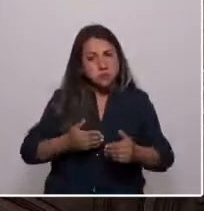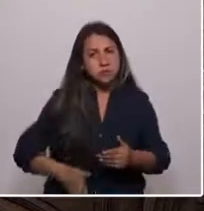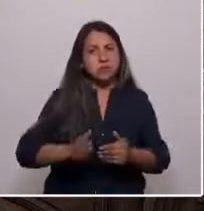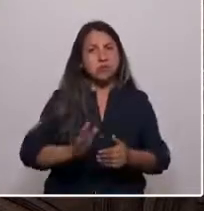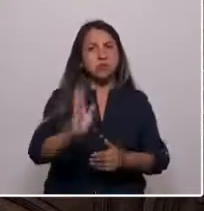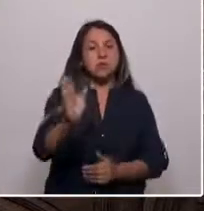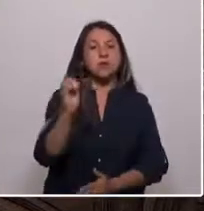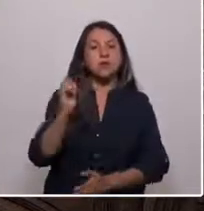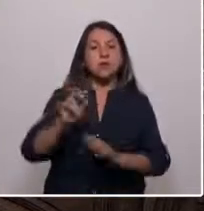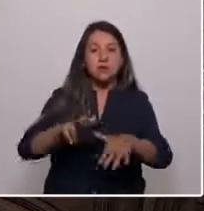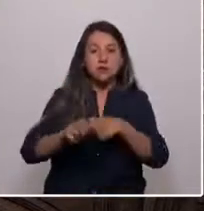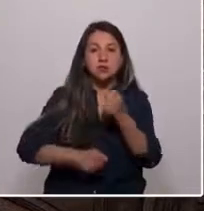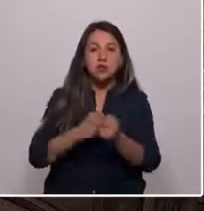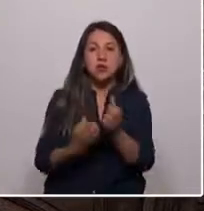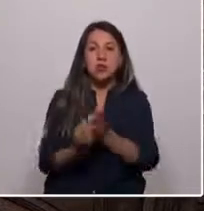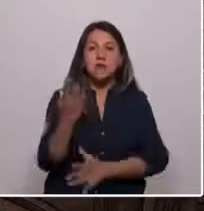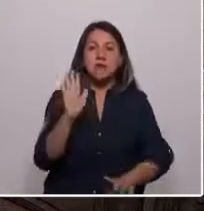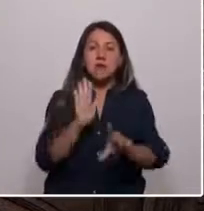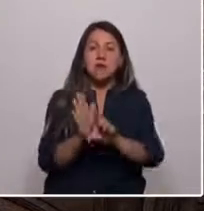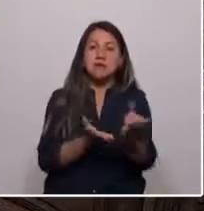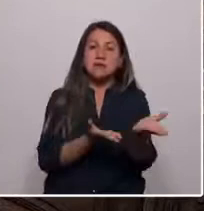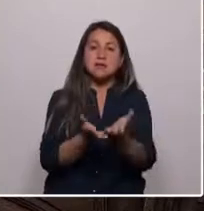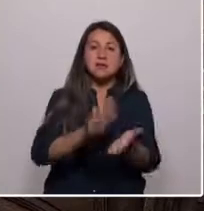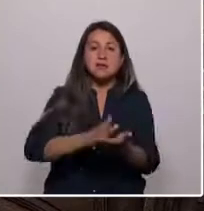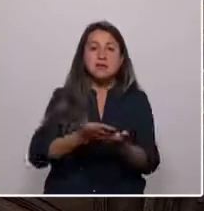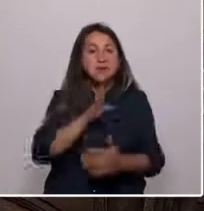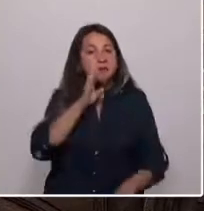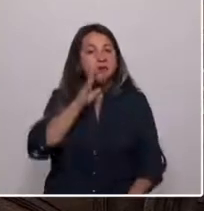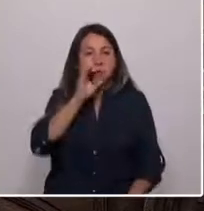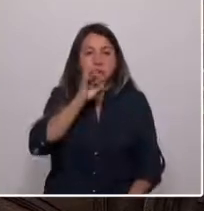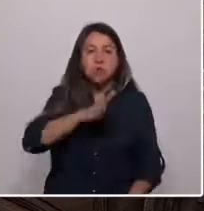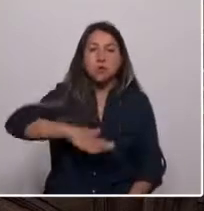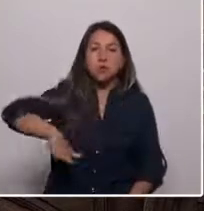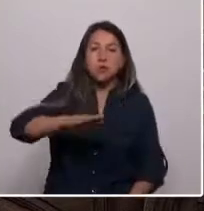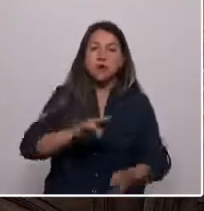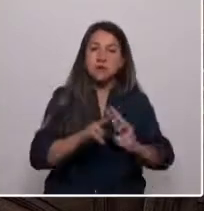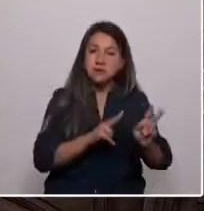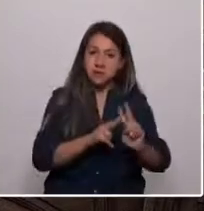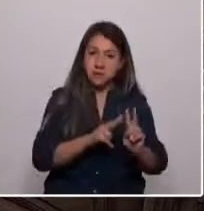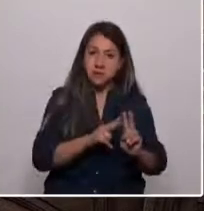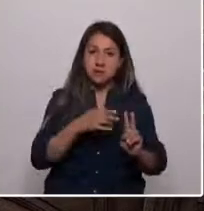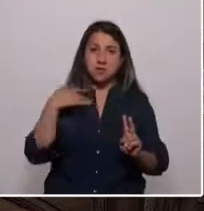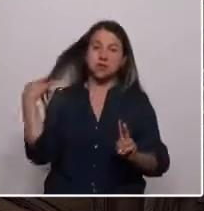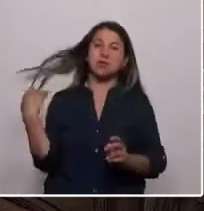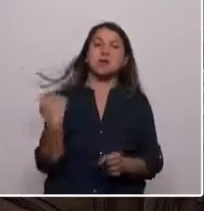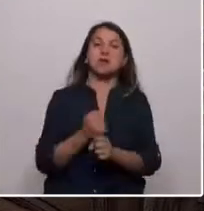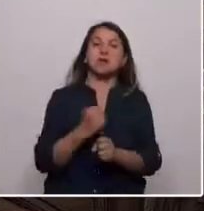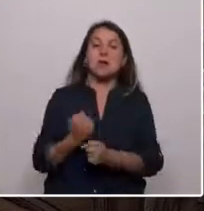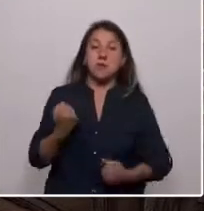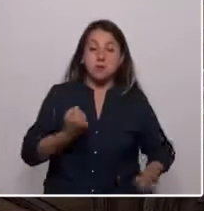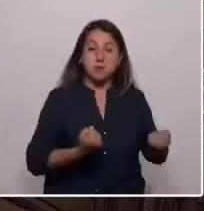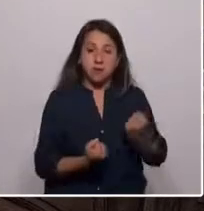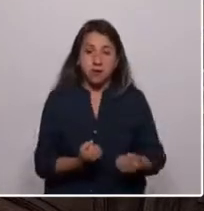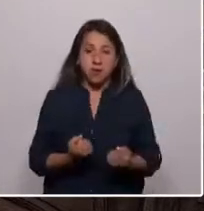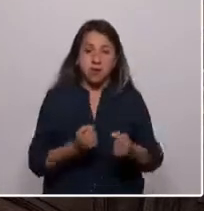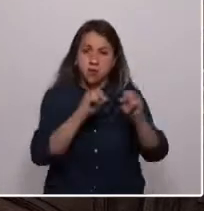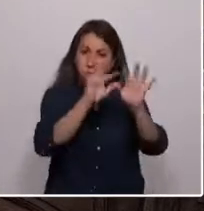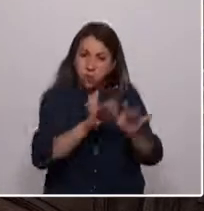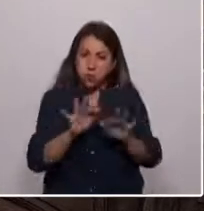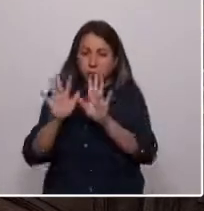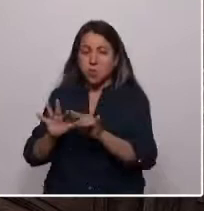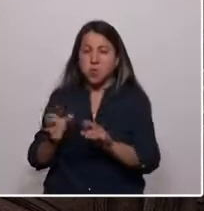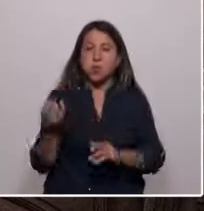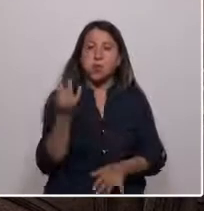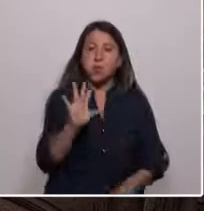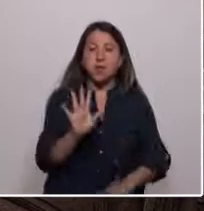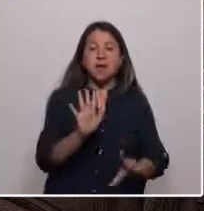elaboración de una ley de servicio sanitario rural. Se realizó un tremendo trabajo colaborativo, único en el país, en la redacción